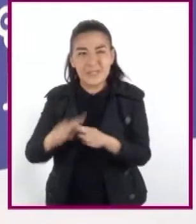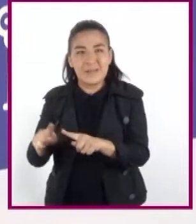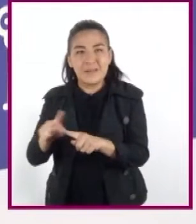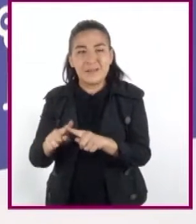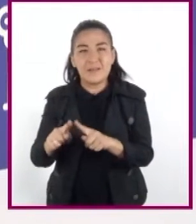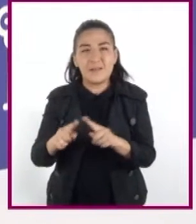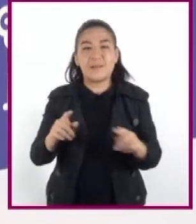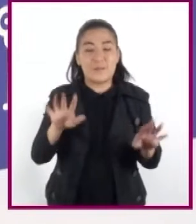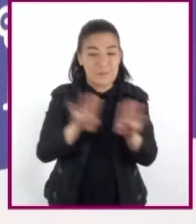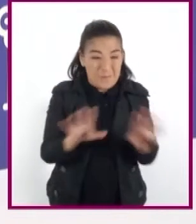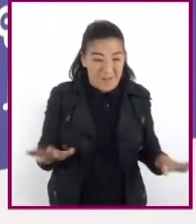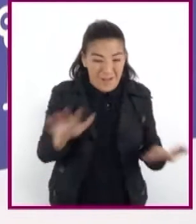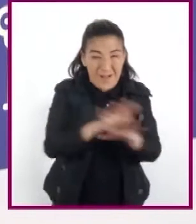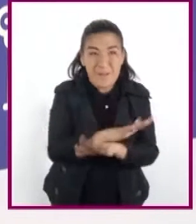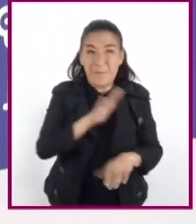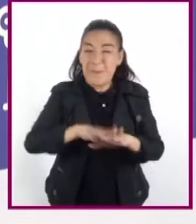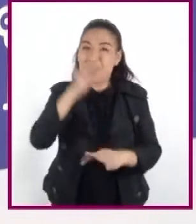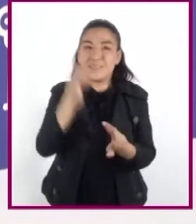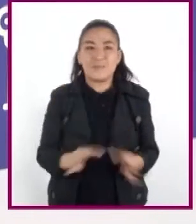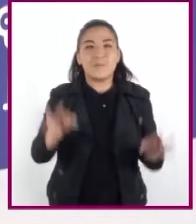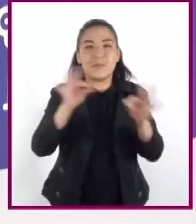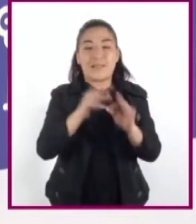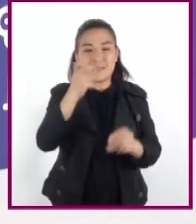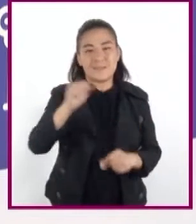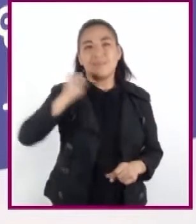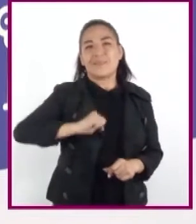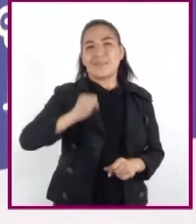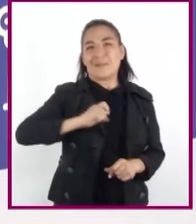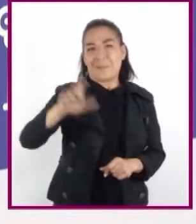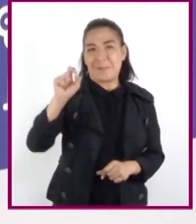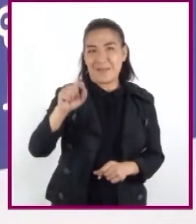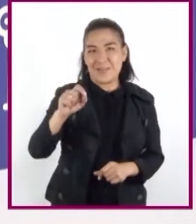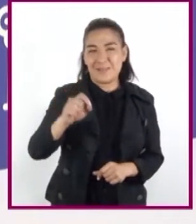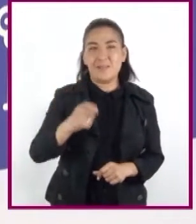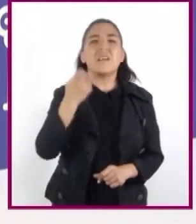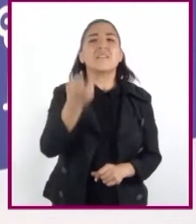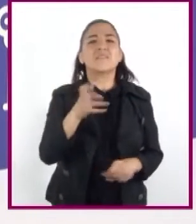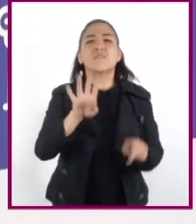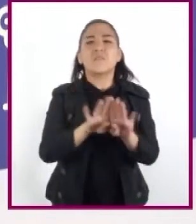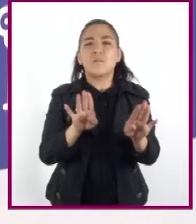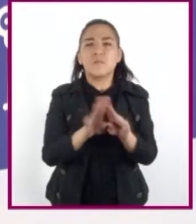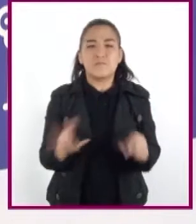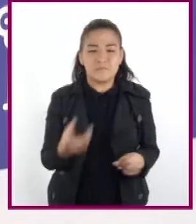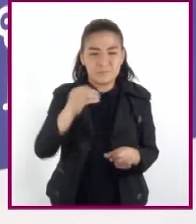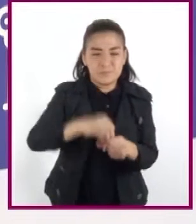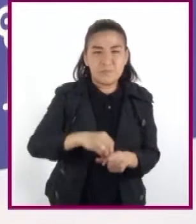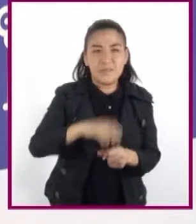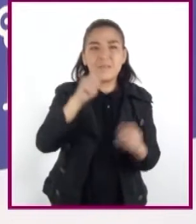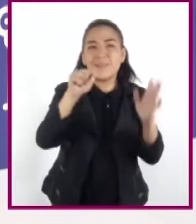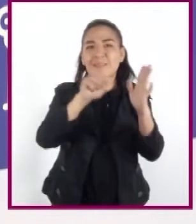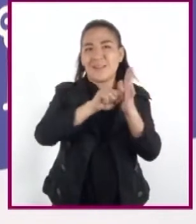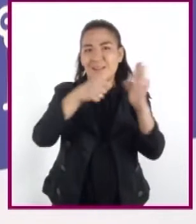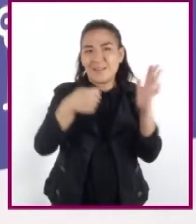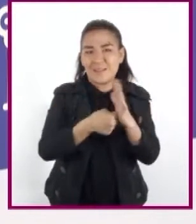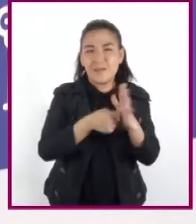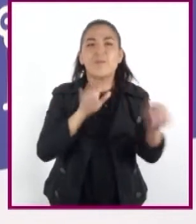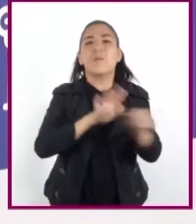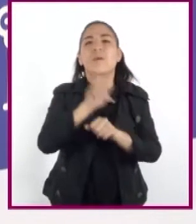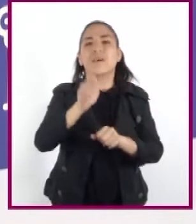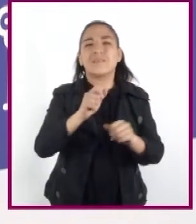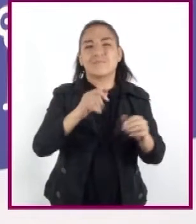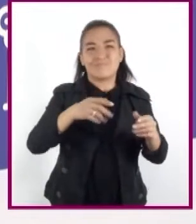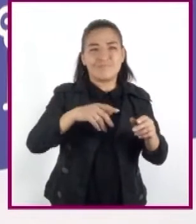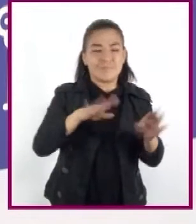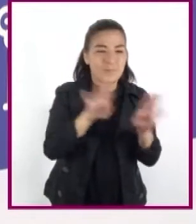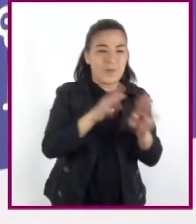significativos se produjeron al inicio del siglo XX, asociados a la aplicación de las técnicas estratigráficas